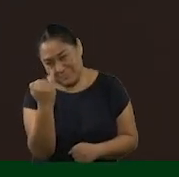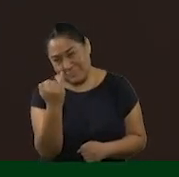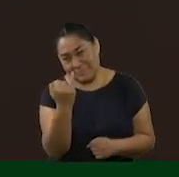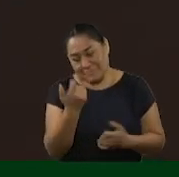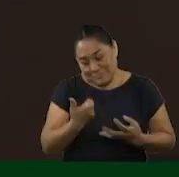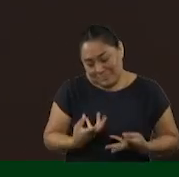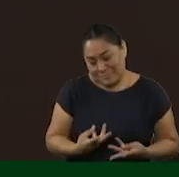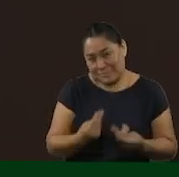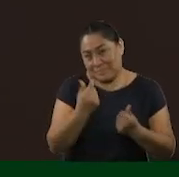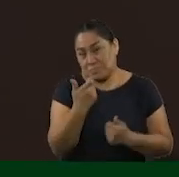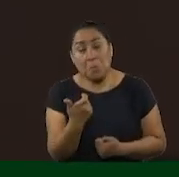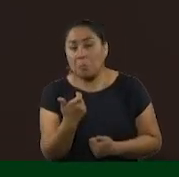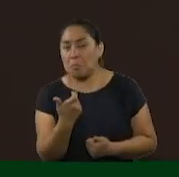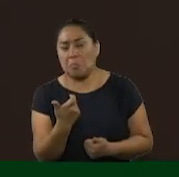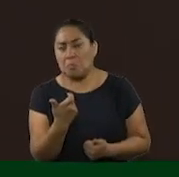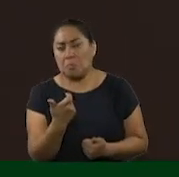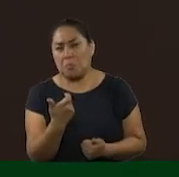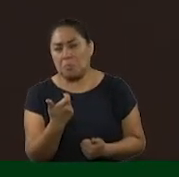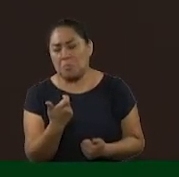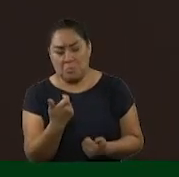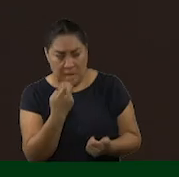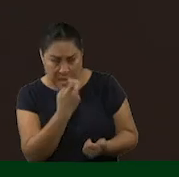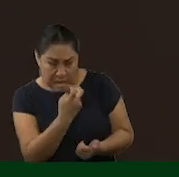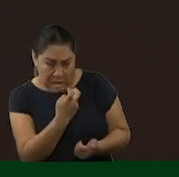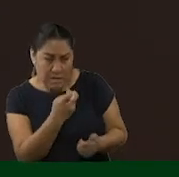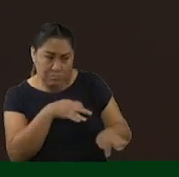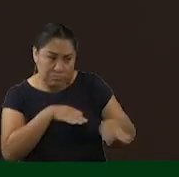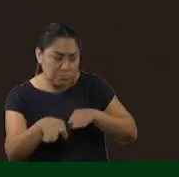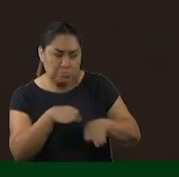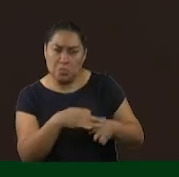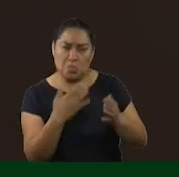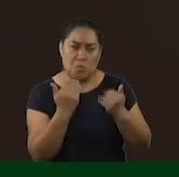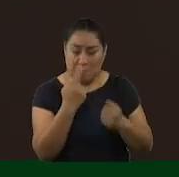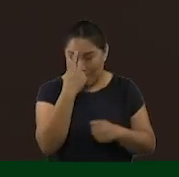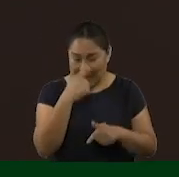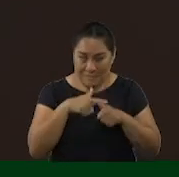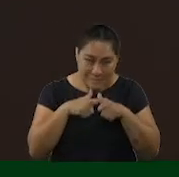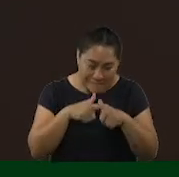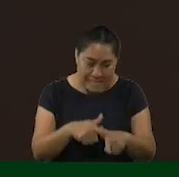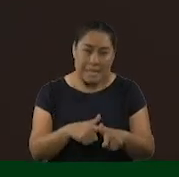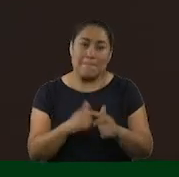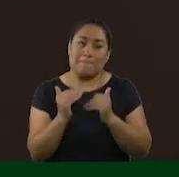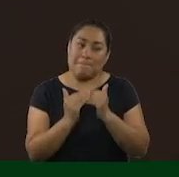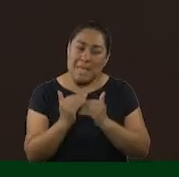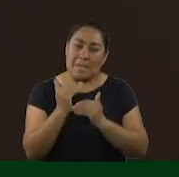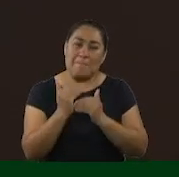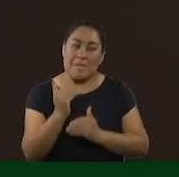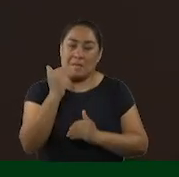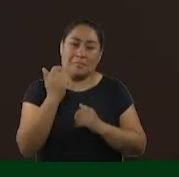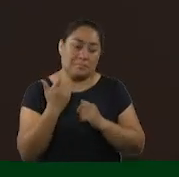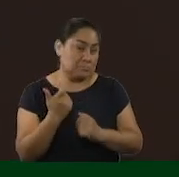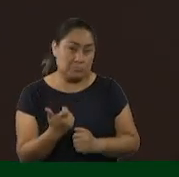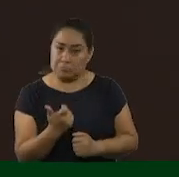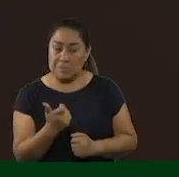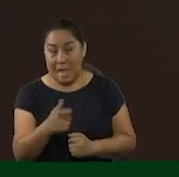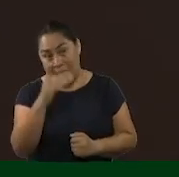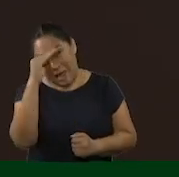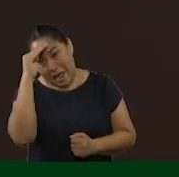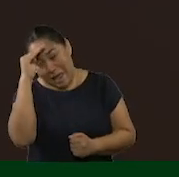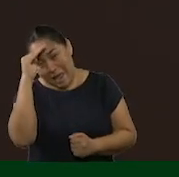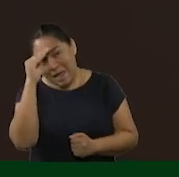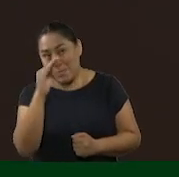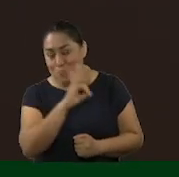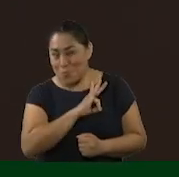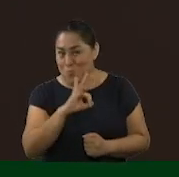informe, porque no presta los resultados para seguir manteniendo el crecimiento económico que se pensaría al